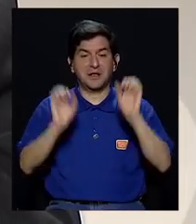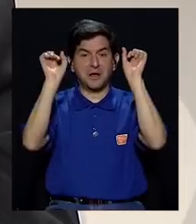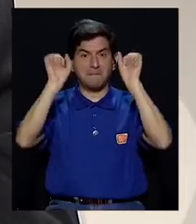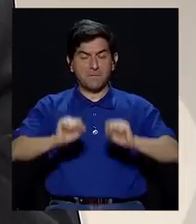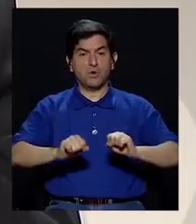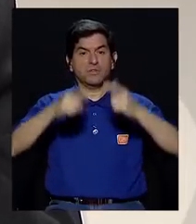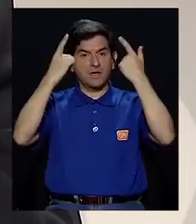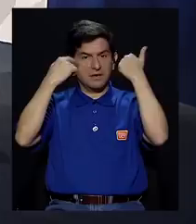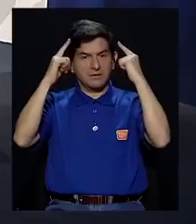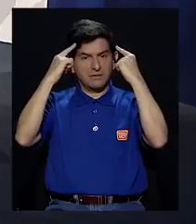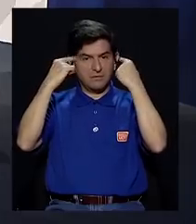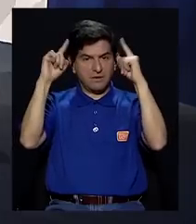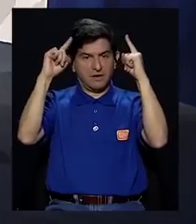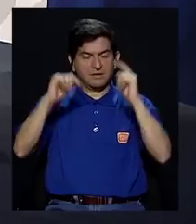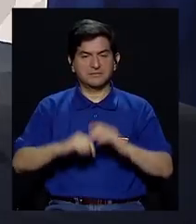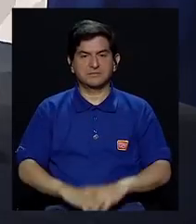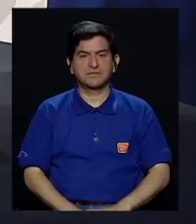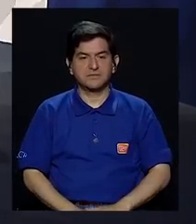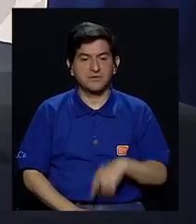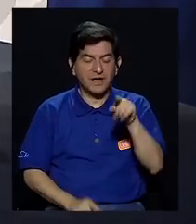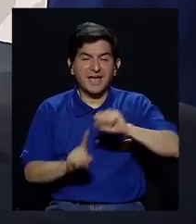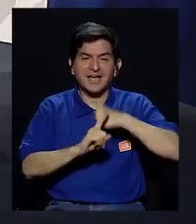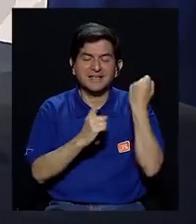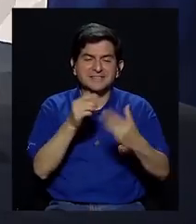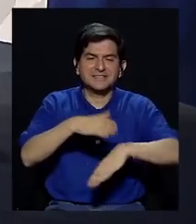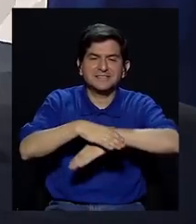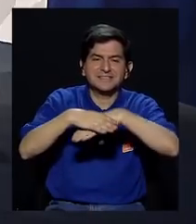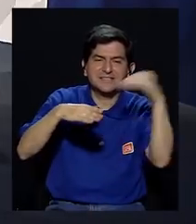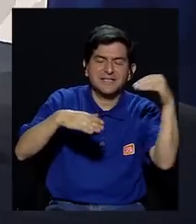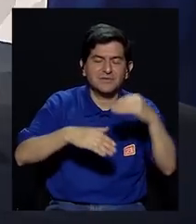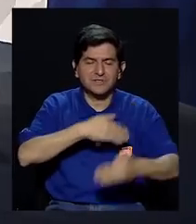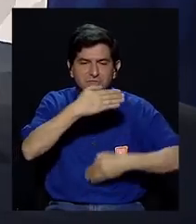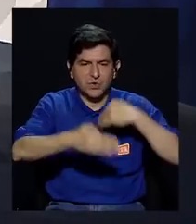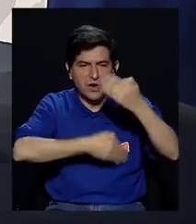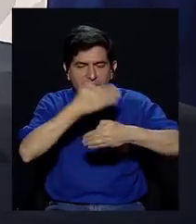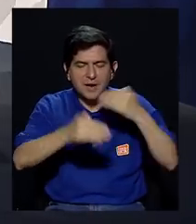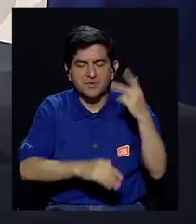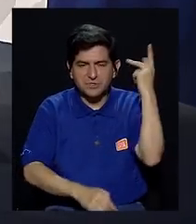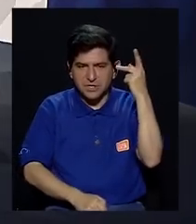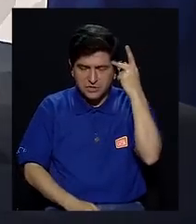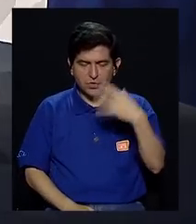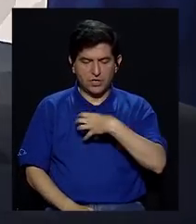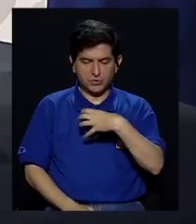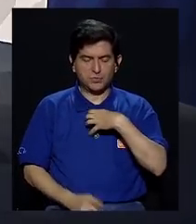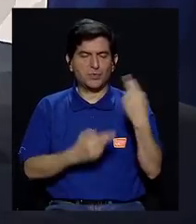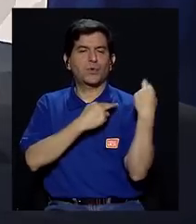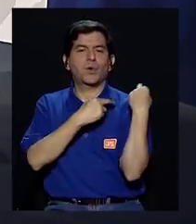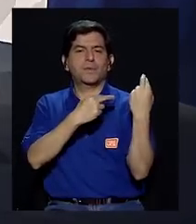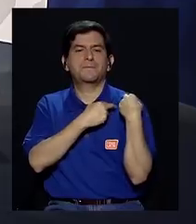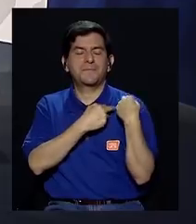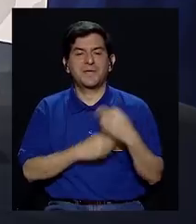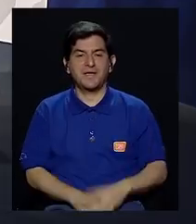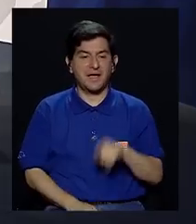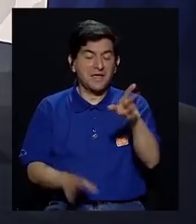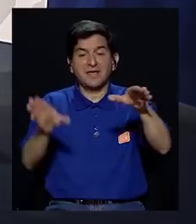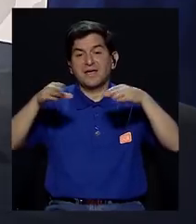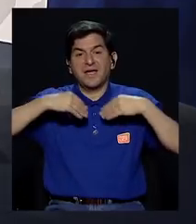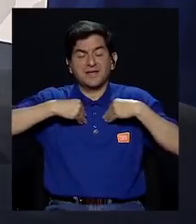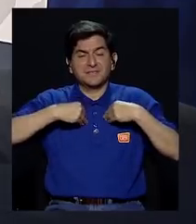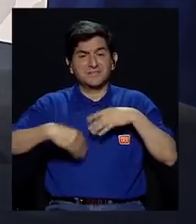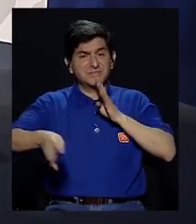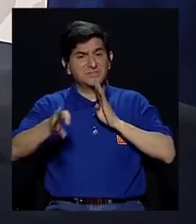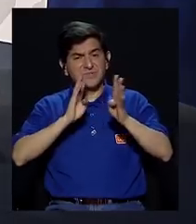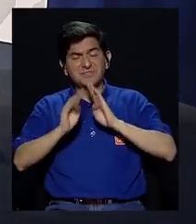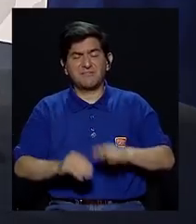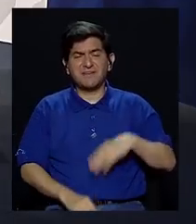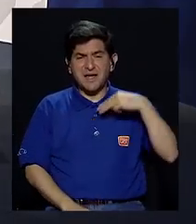para poder, efectivamente, no solamente son factores externos a la dinámica política, sino su propia responsabilidad. Y eso tienen que asumirlo porque